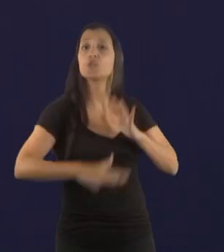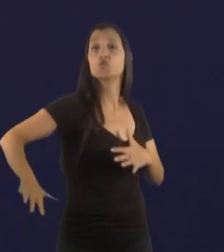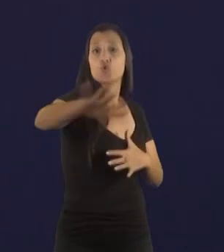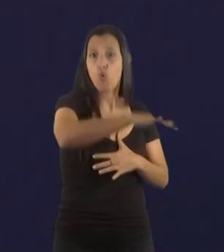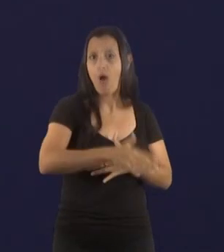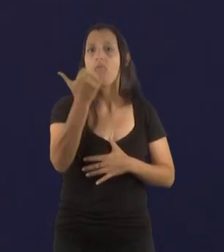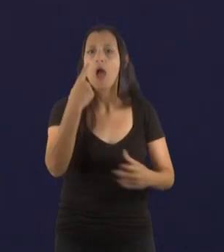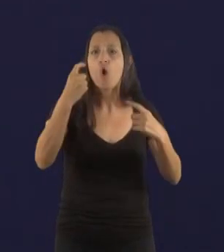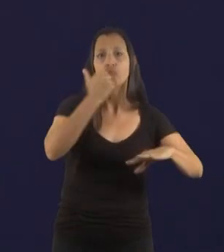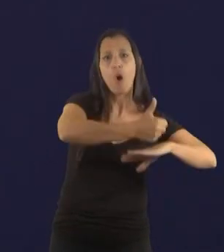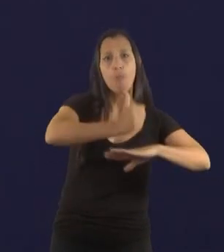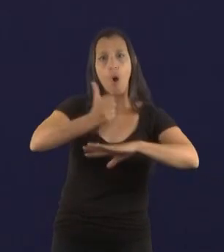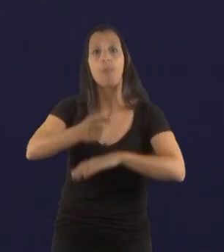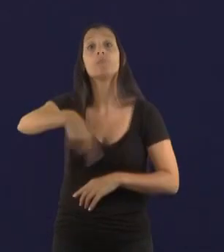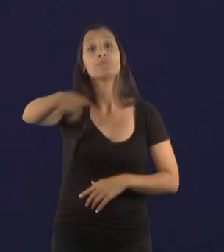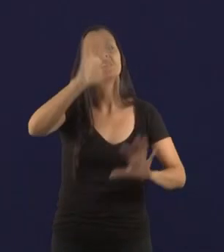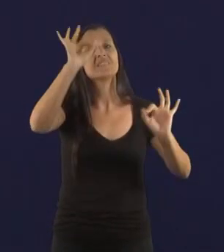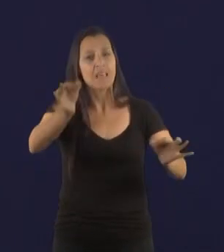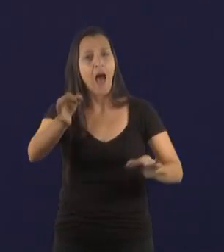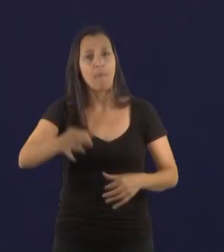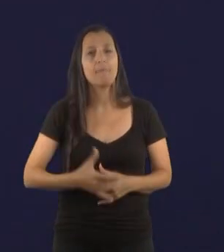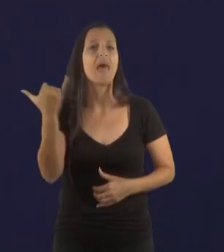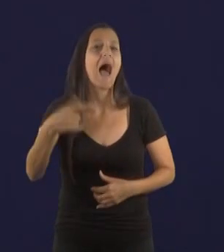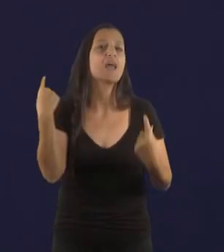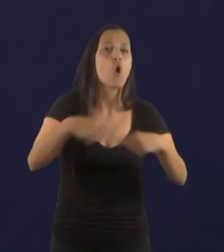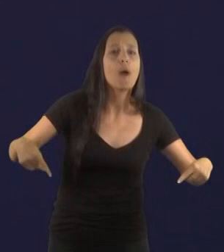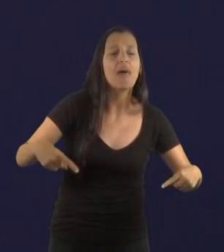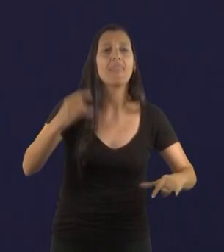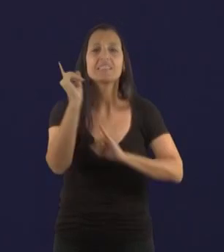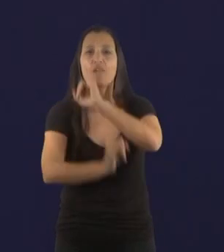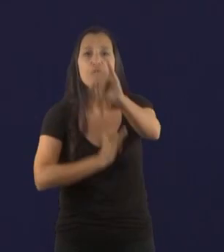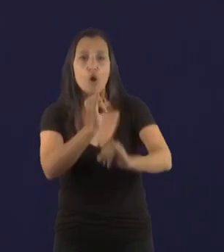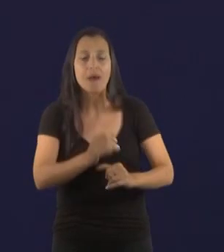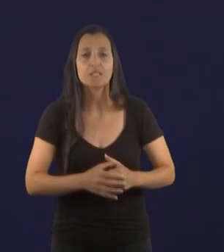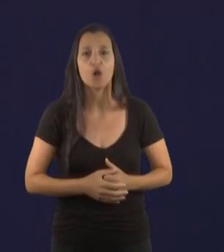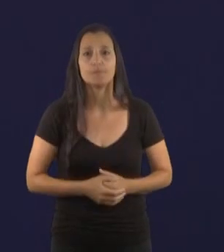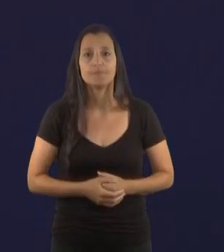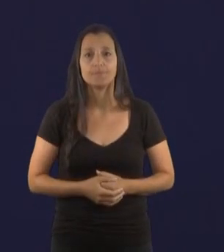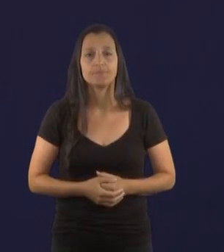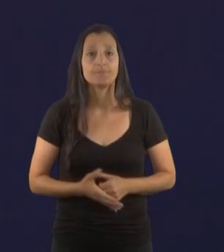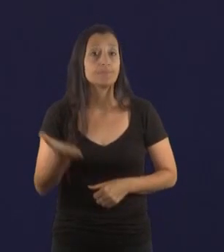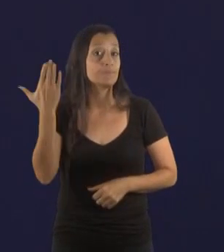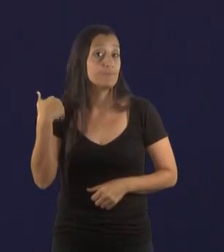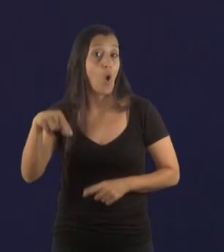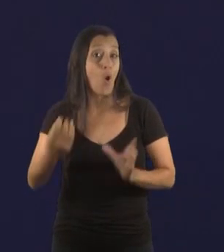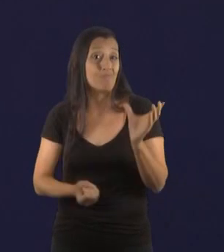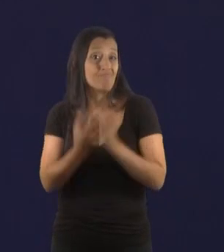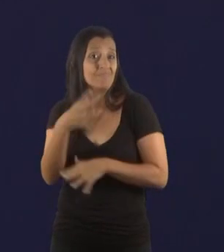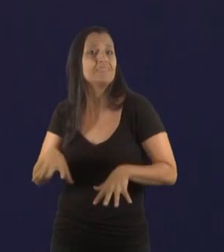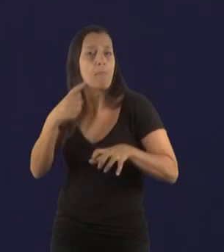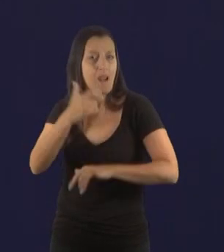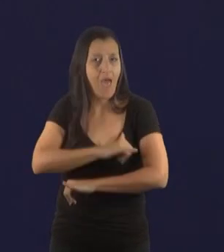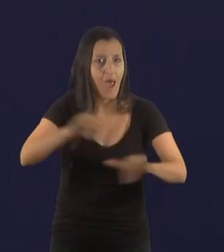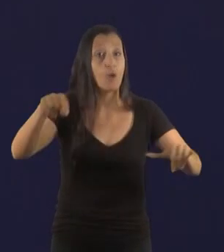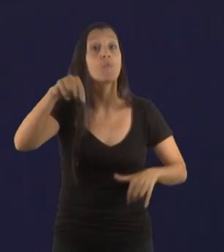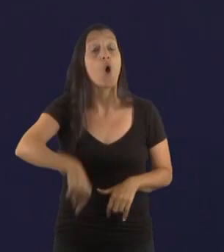este que por supuesto ustedes ya cuentan con él o ya lo saben desde la primera hora del día de hoy. Hoy